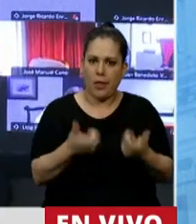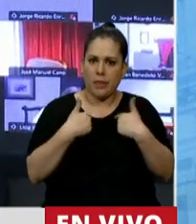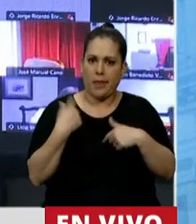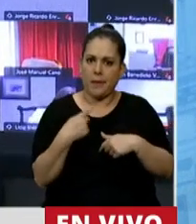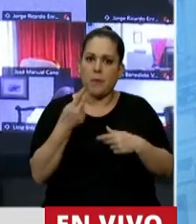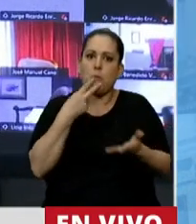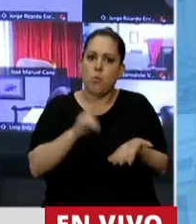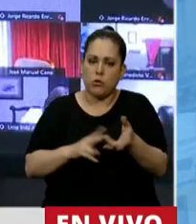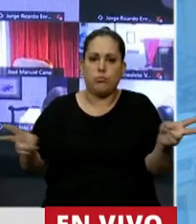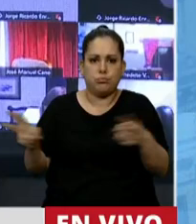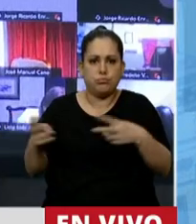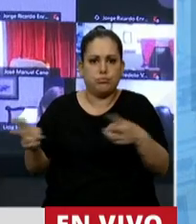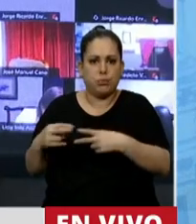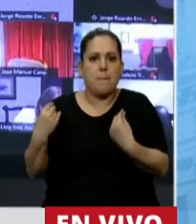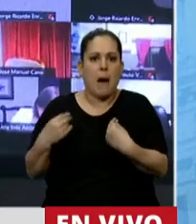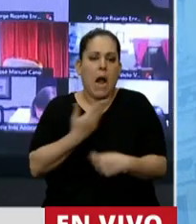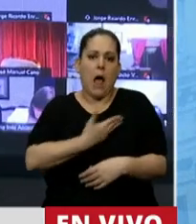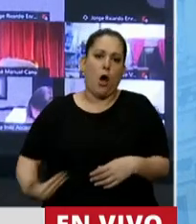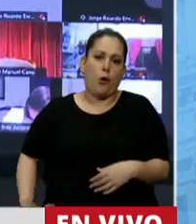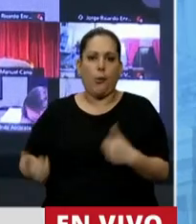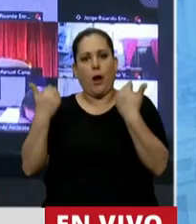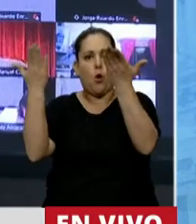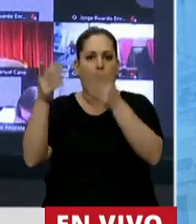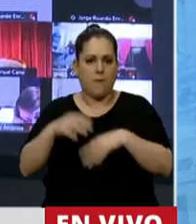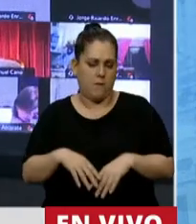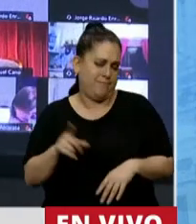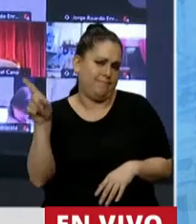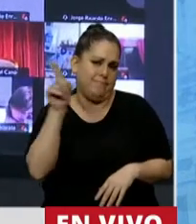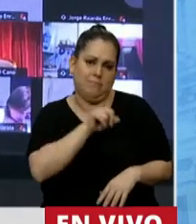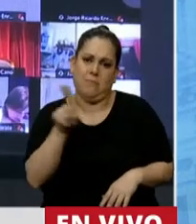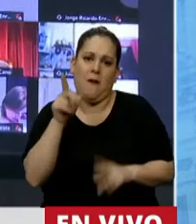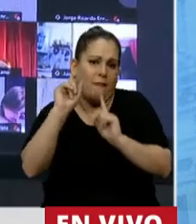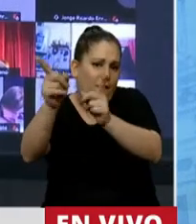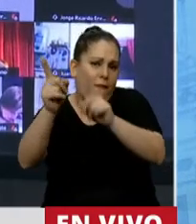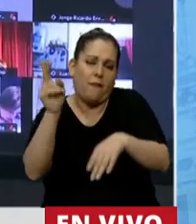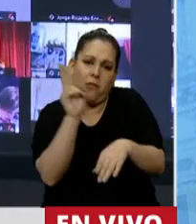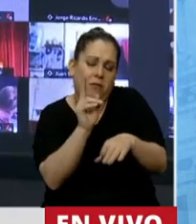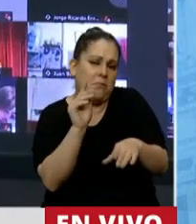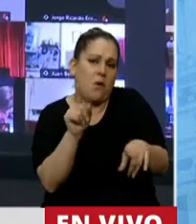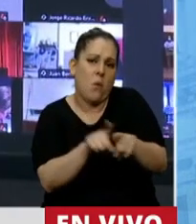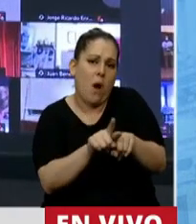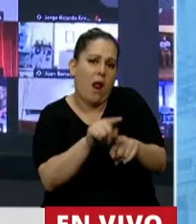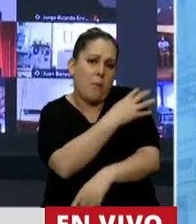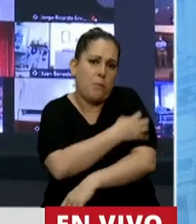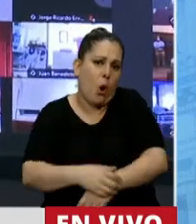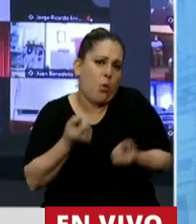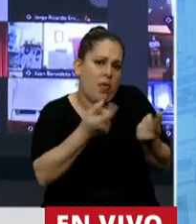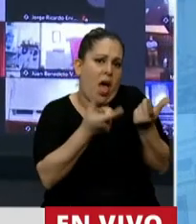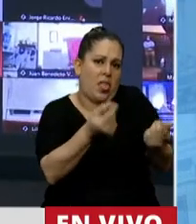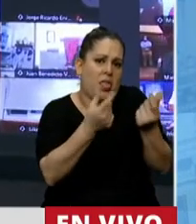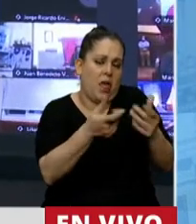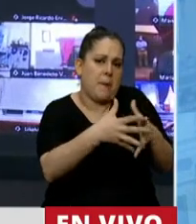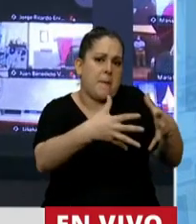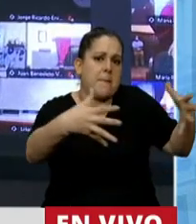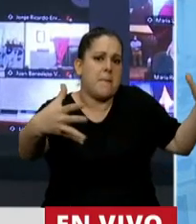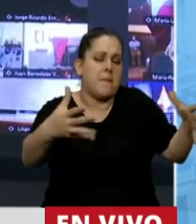recaudando para que este Ejecutivo siga clientelizando, manteniendo la pobreza a lo largo del tiempo y haciendo una apología como se hace